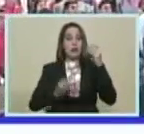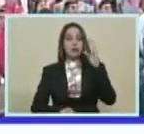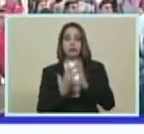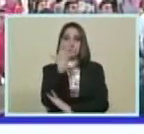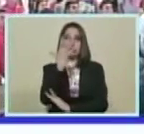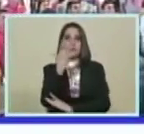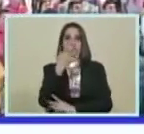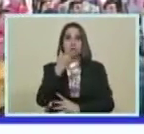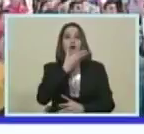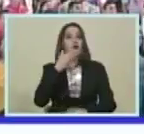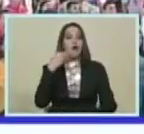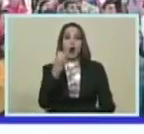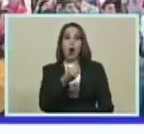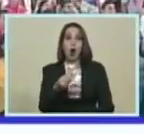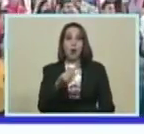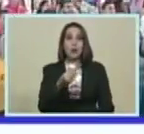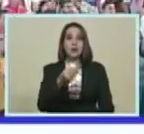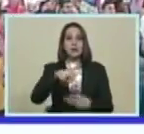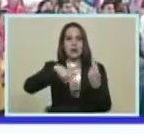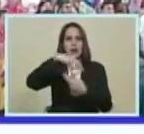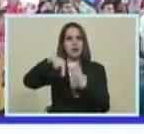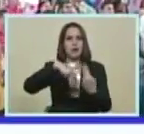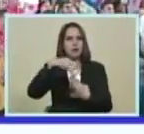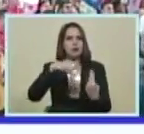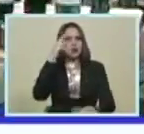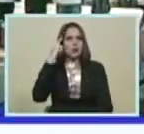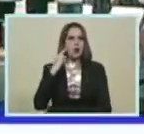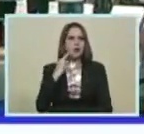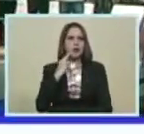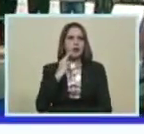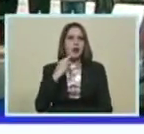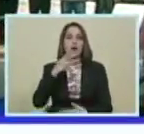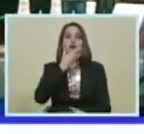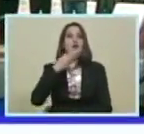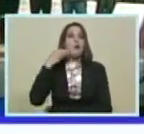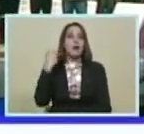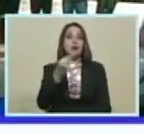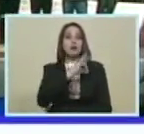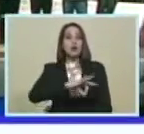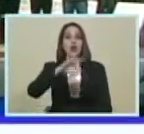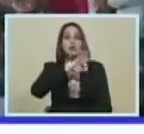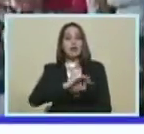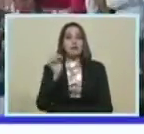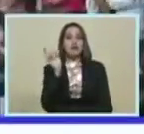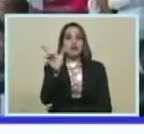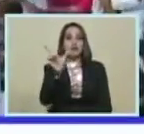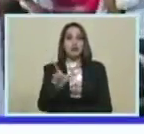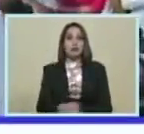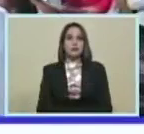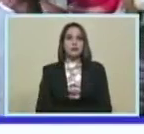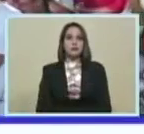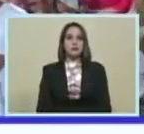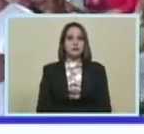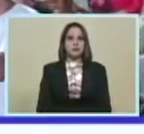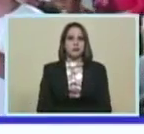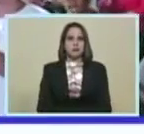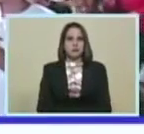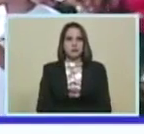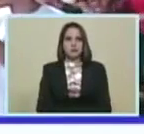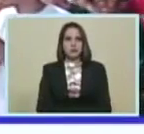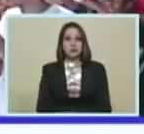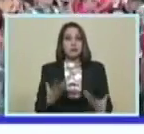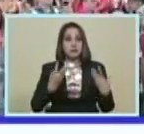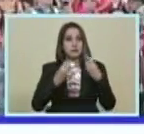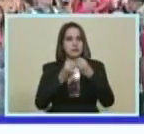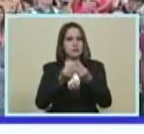herramienta de la juventud Y de la revolución bolivariana La Juventud Socialista Unida de Venezuela Ahí están